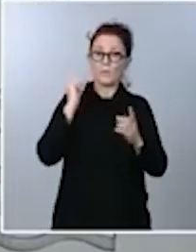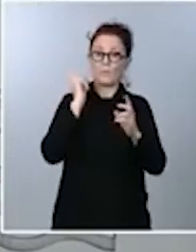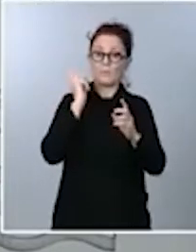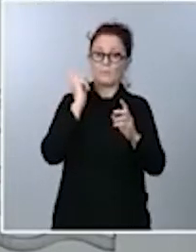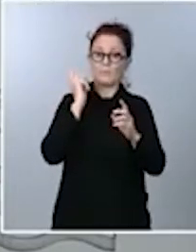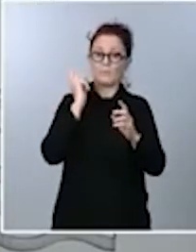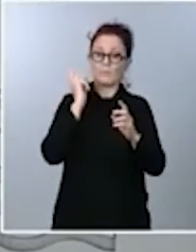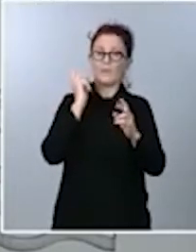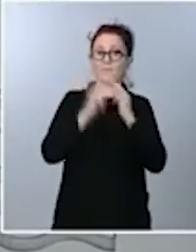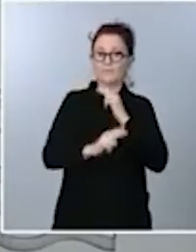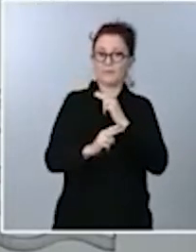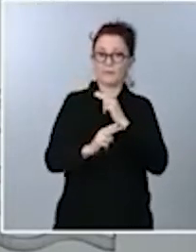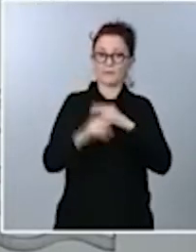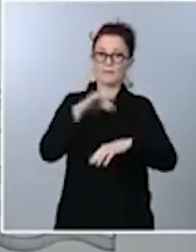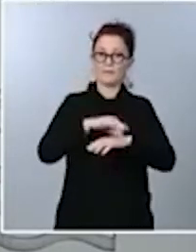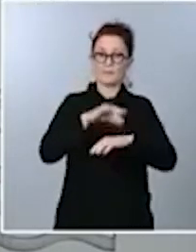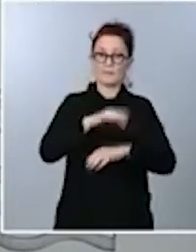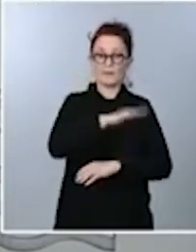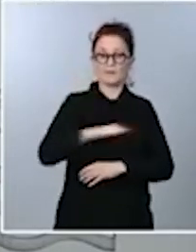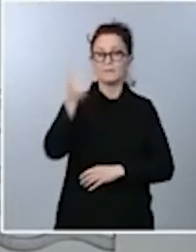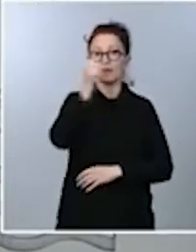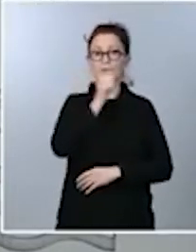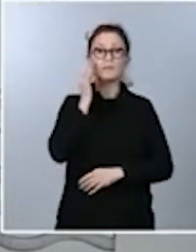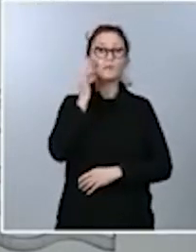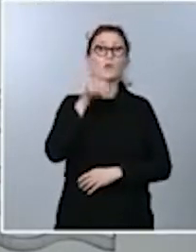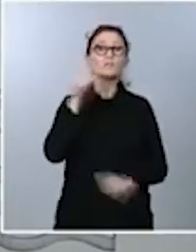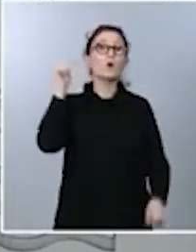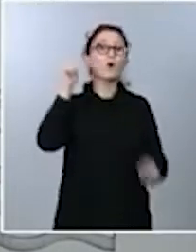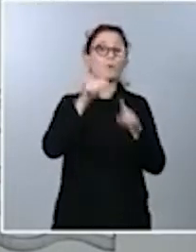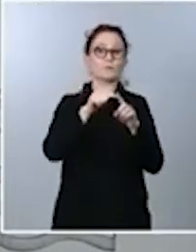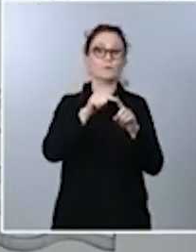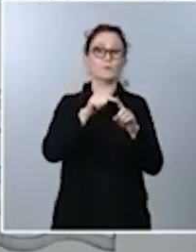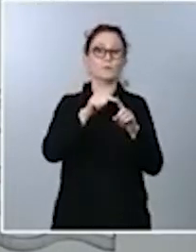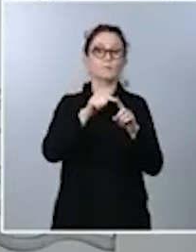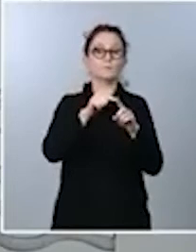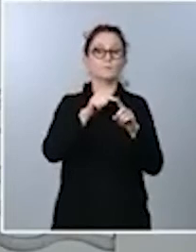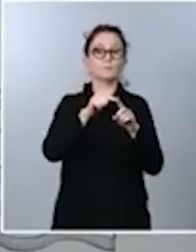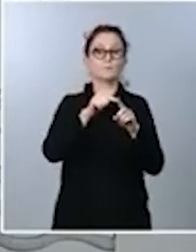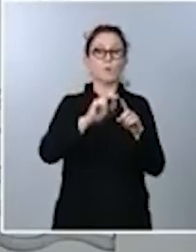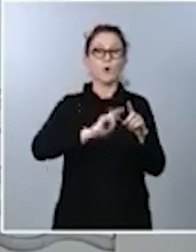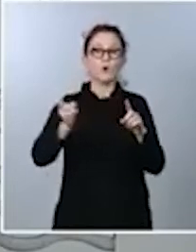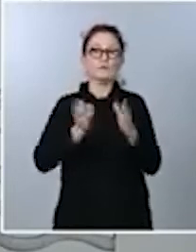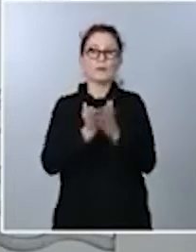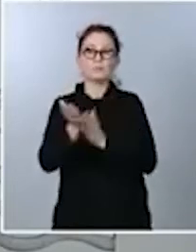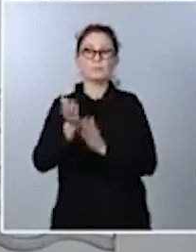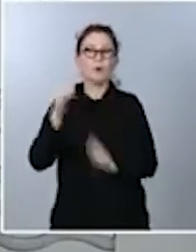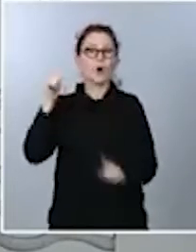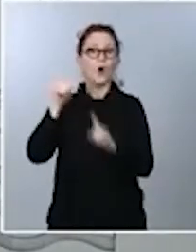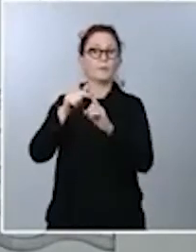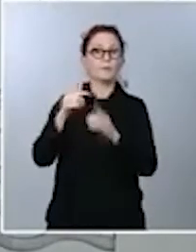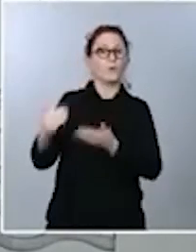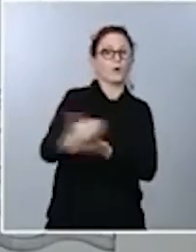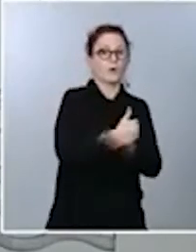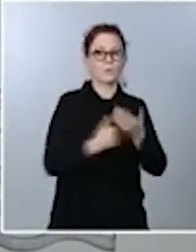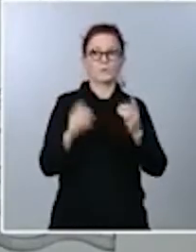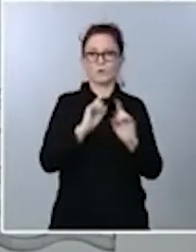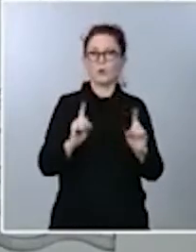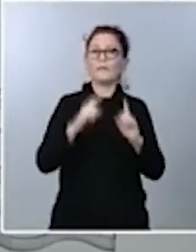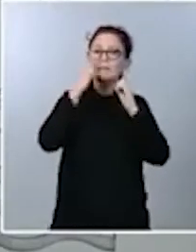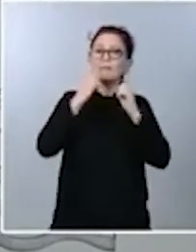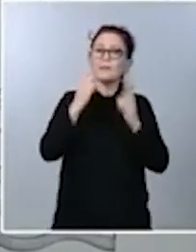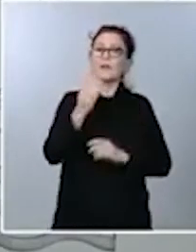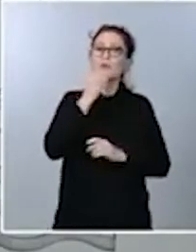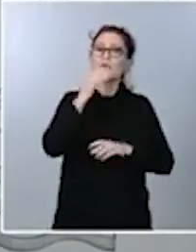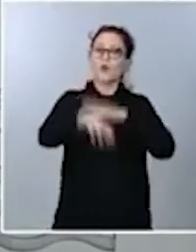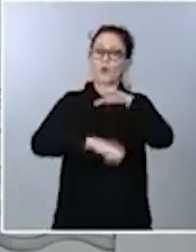y, por tanto, ese es el objetivo. No es medida recaudatoria, es medida disuasiva del consumo y tranquilidad absoluta al sector de